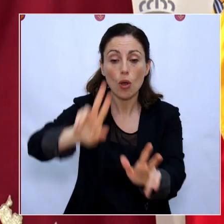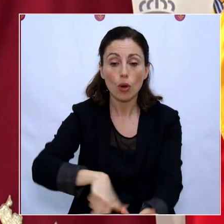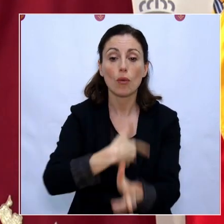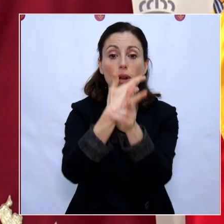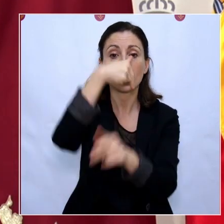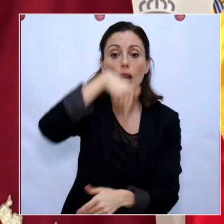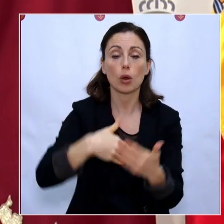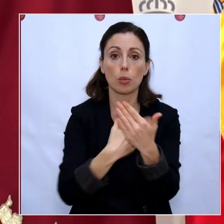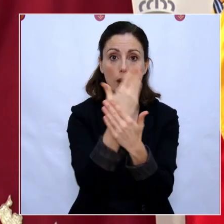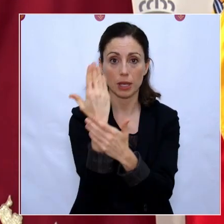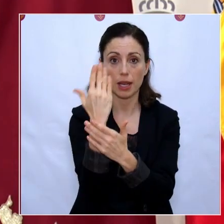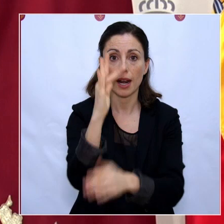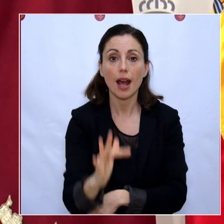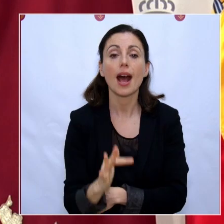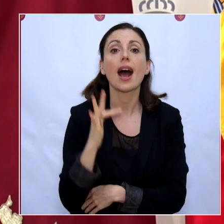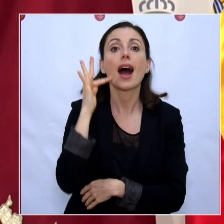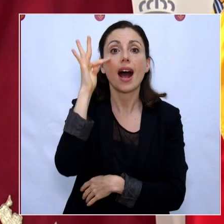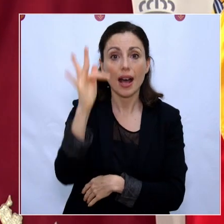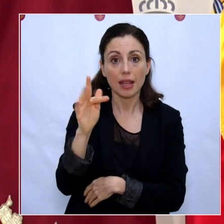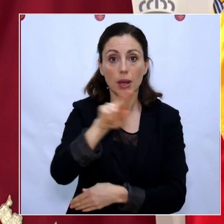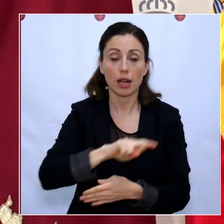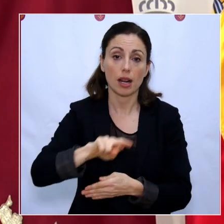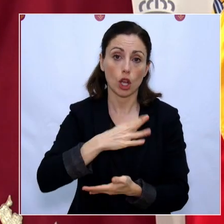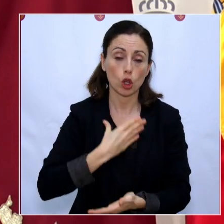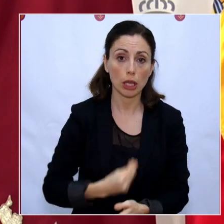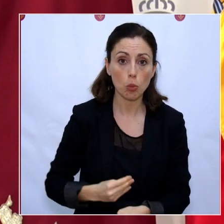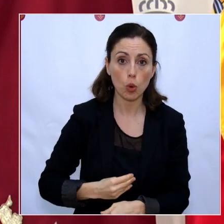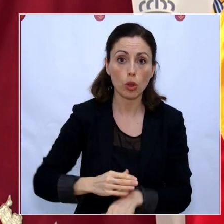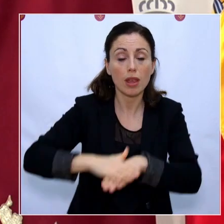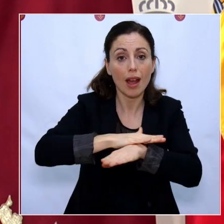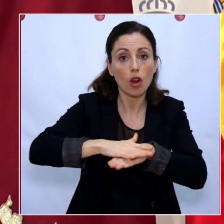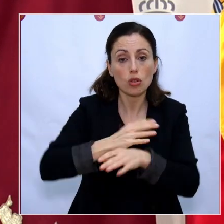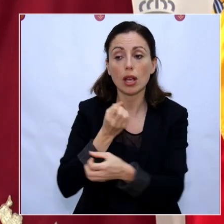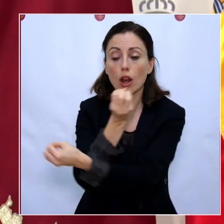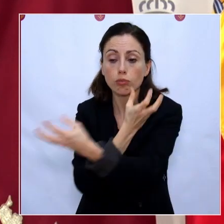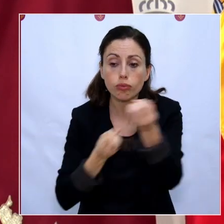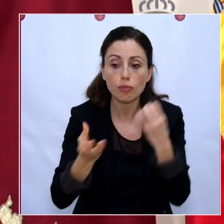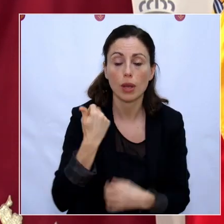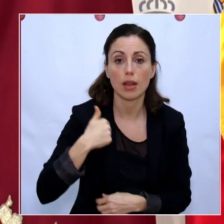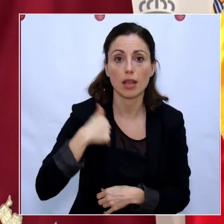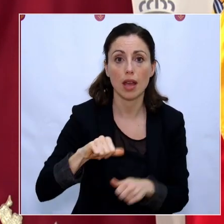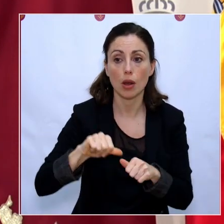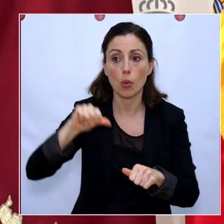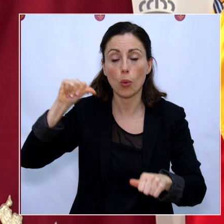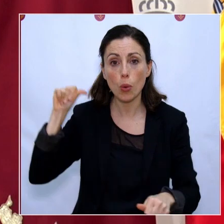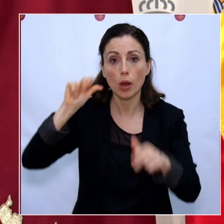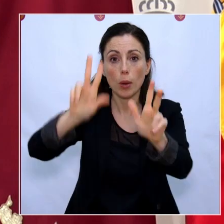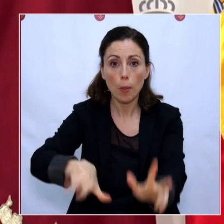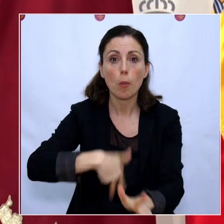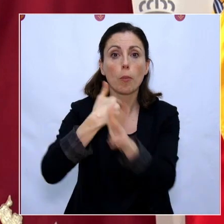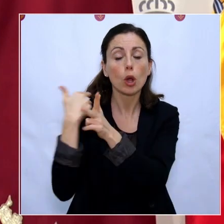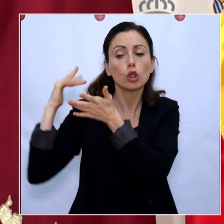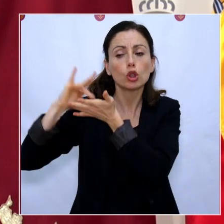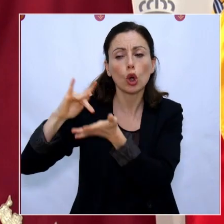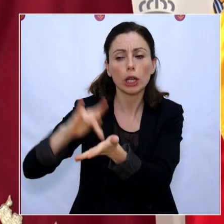contenido a los consejeros del Gobierno de la Región de Murcia. Como he venido haciendo en estos encuentros telemáticos, he